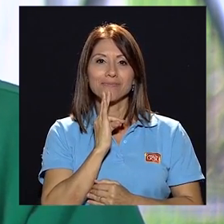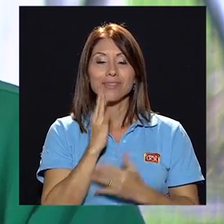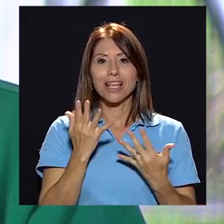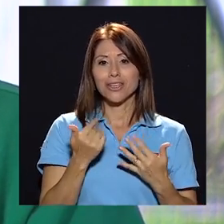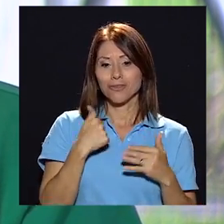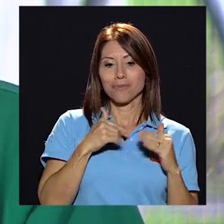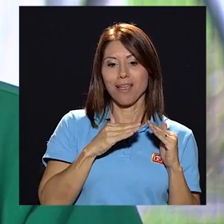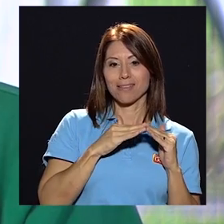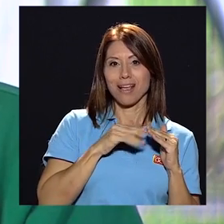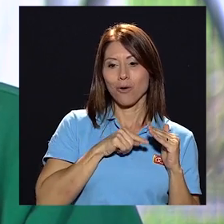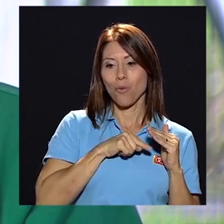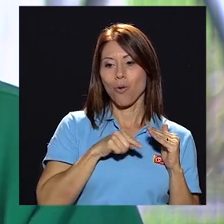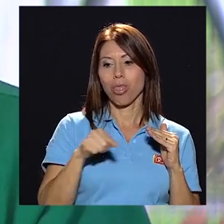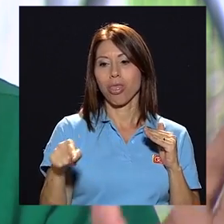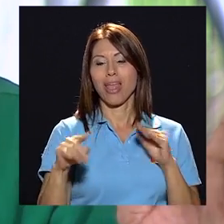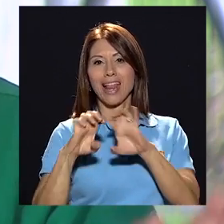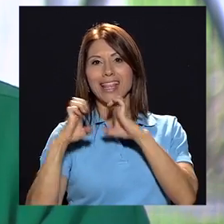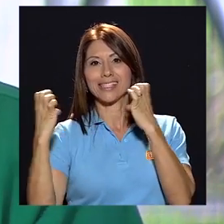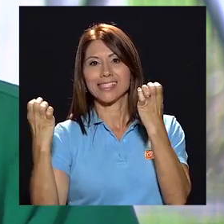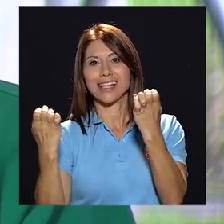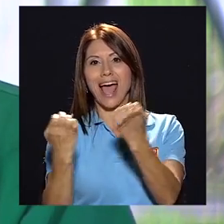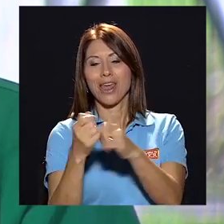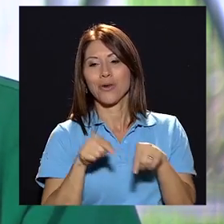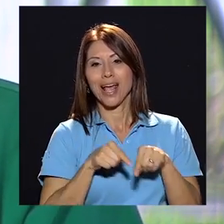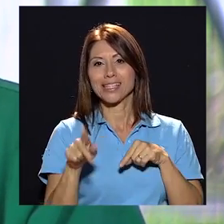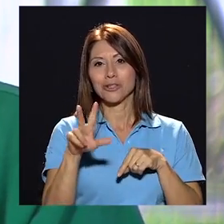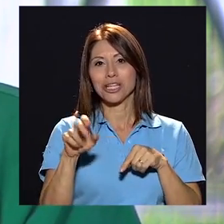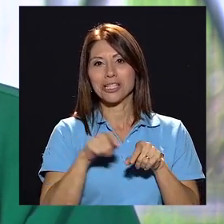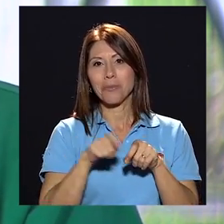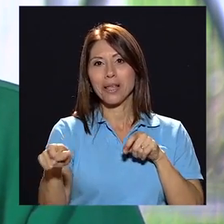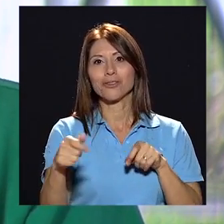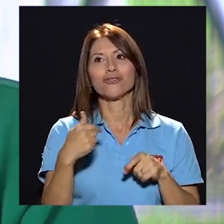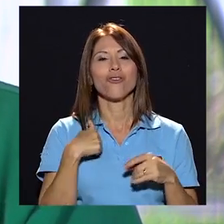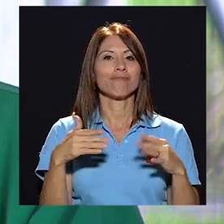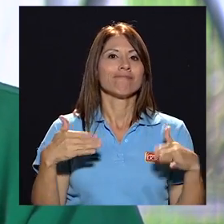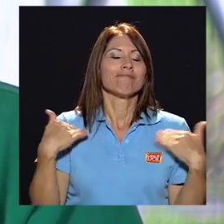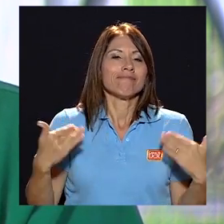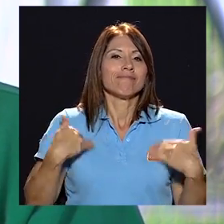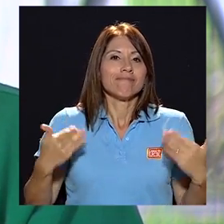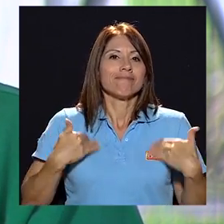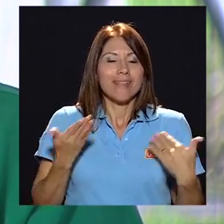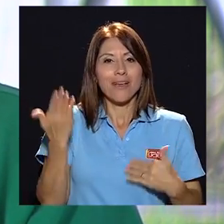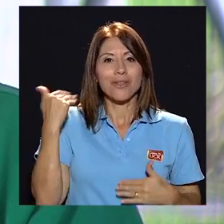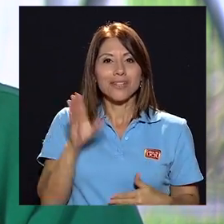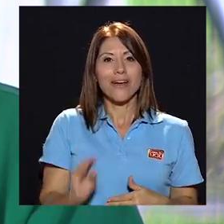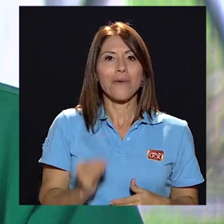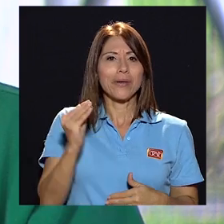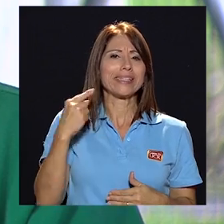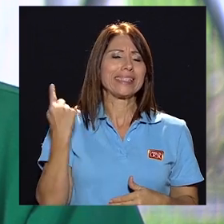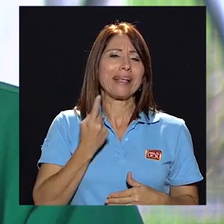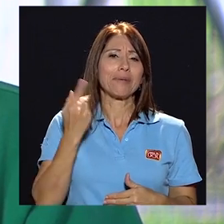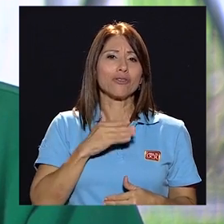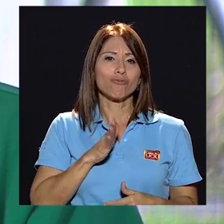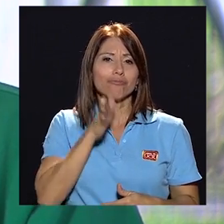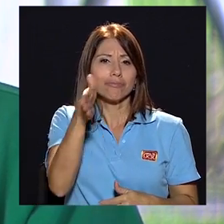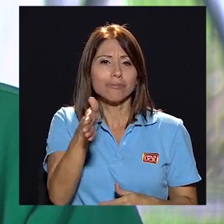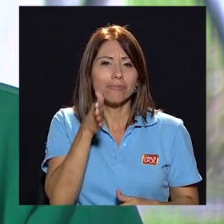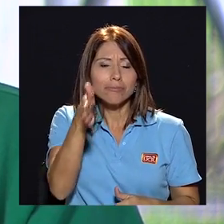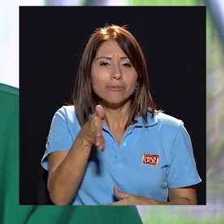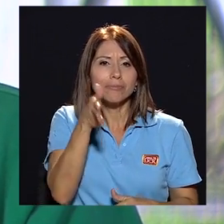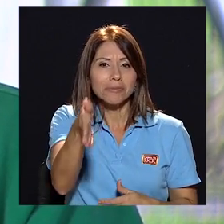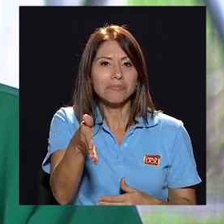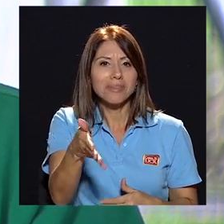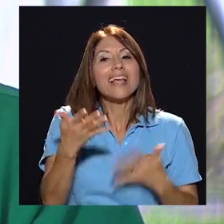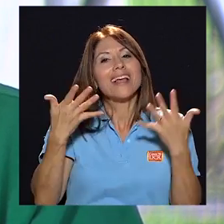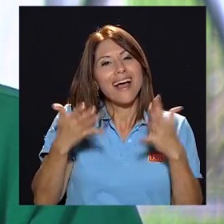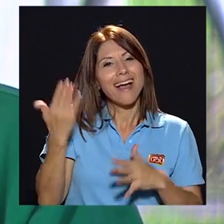estadio me lo construyeron casi como a los 300 metros, para mí eso fue como el paraíso cuando estaba joven, así que pasaba metido en el estadio. Ya con el devenir